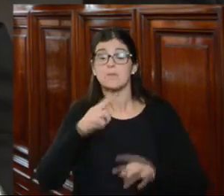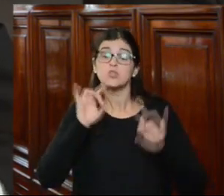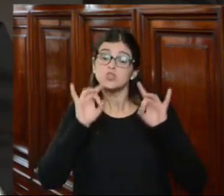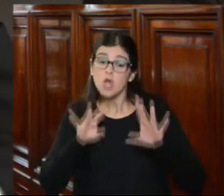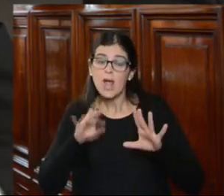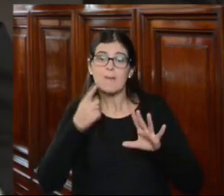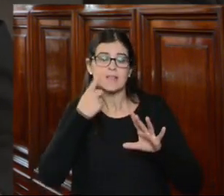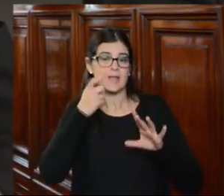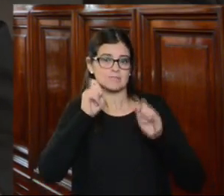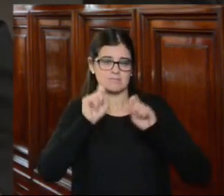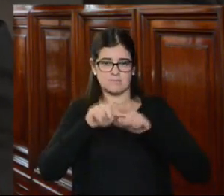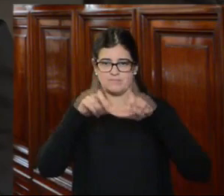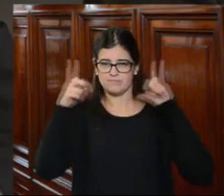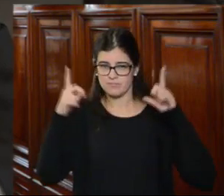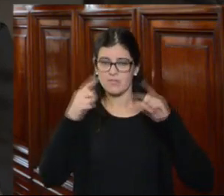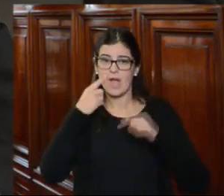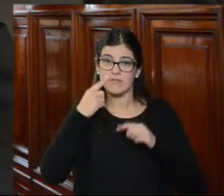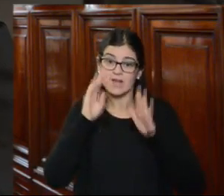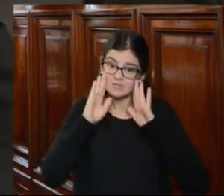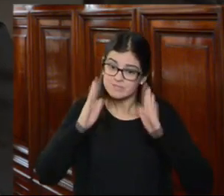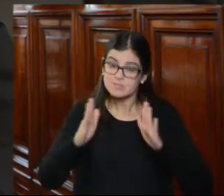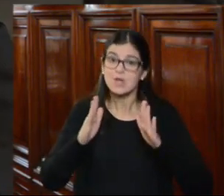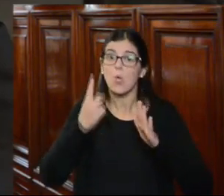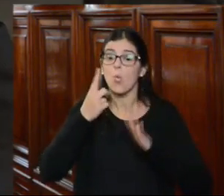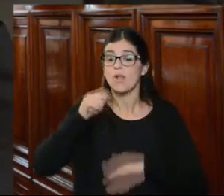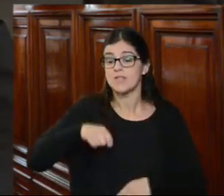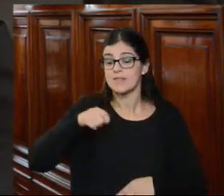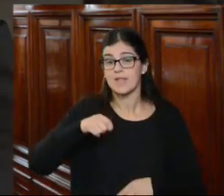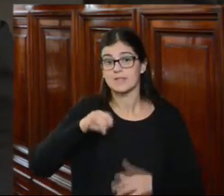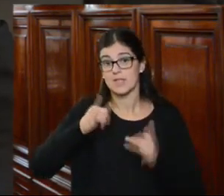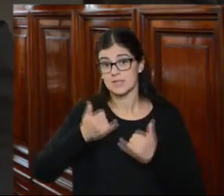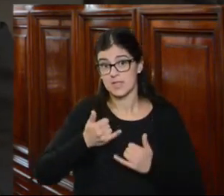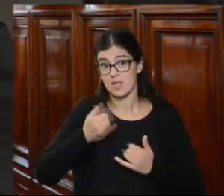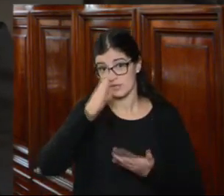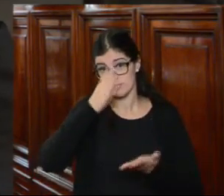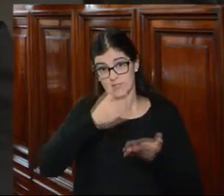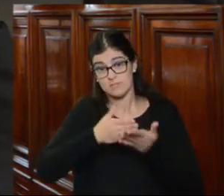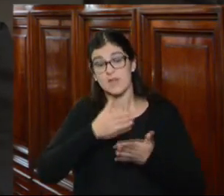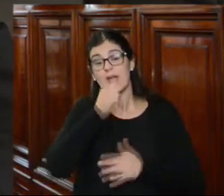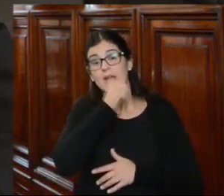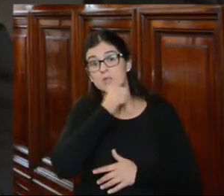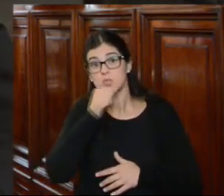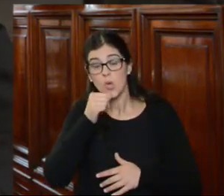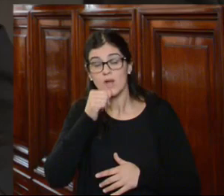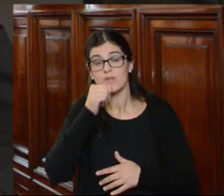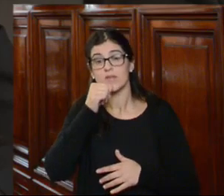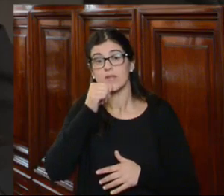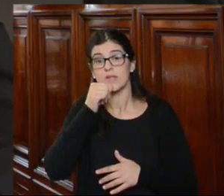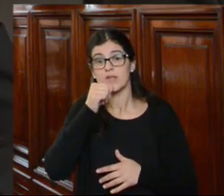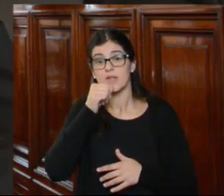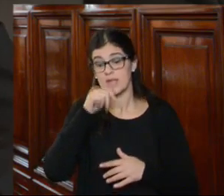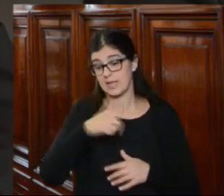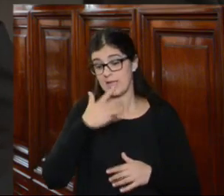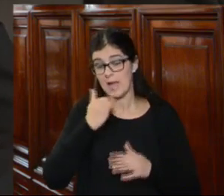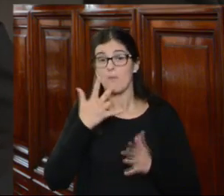llamar la atención que una sentencia judicial que resuelve como en este